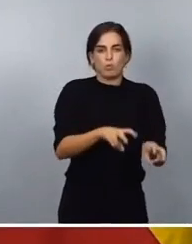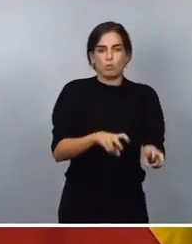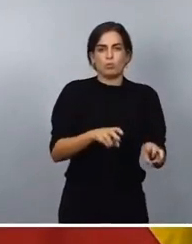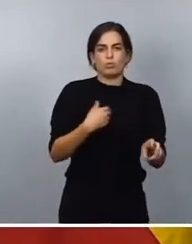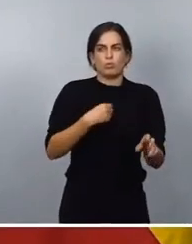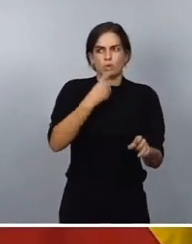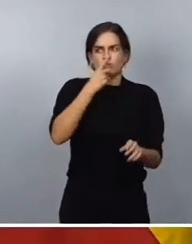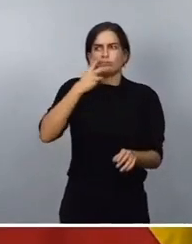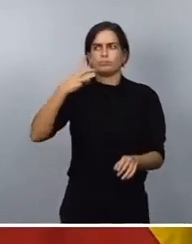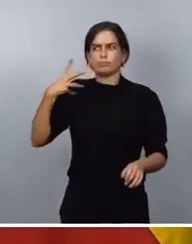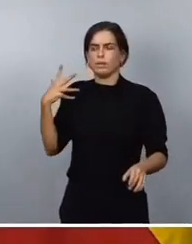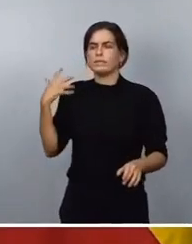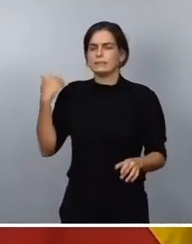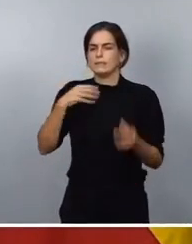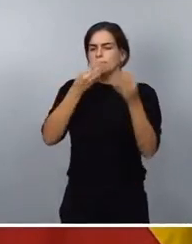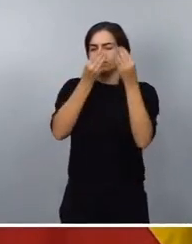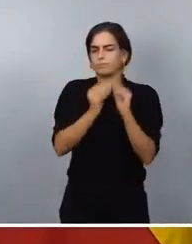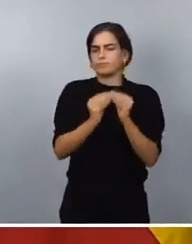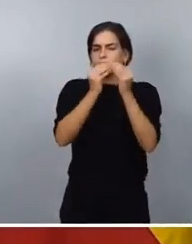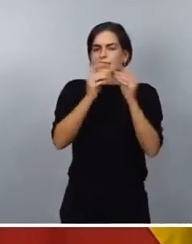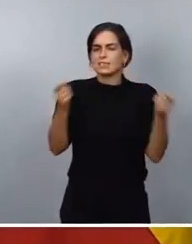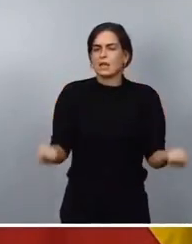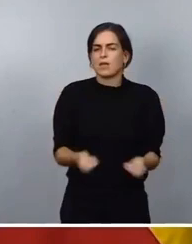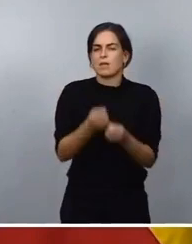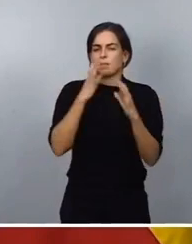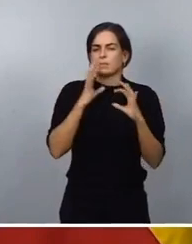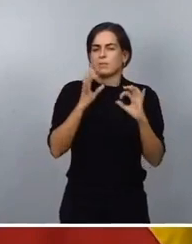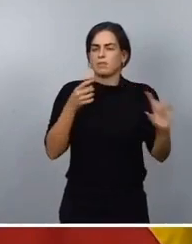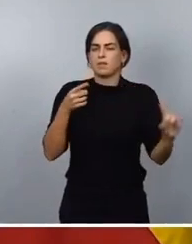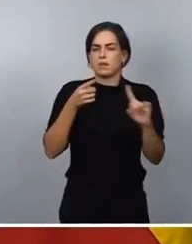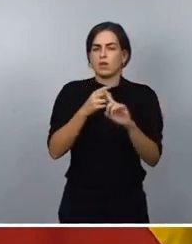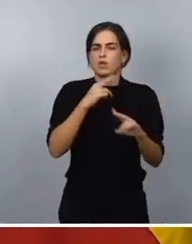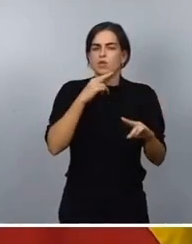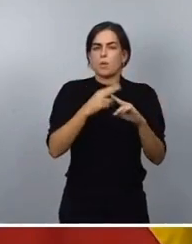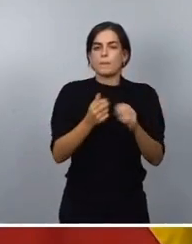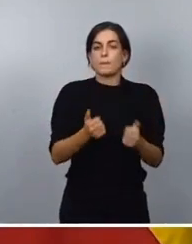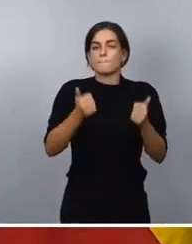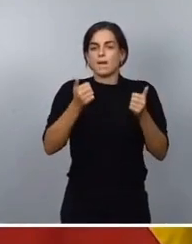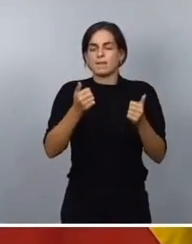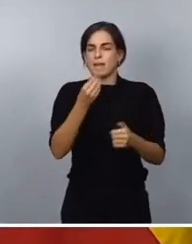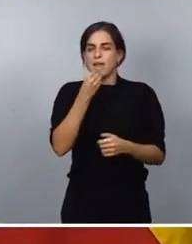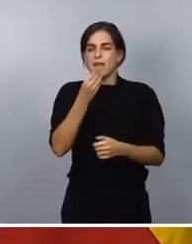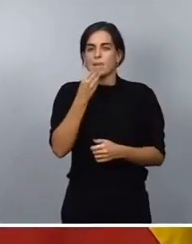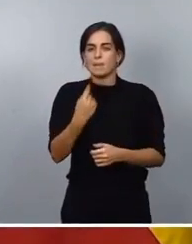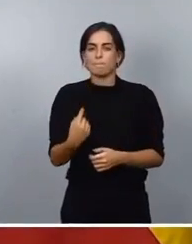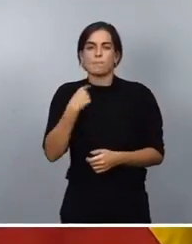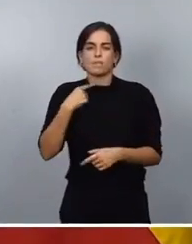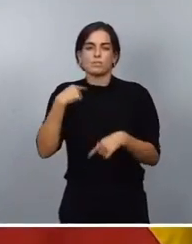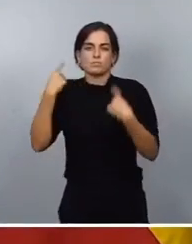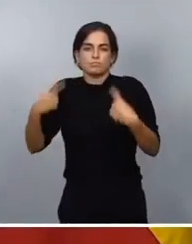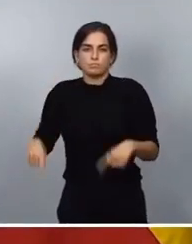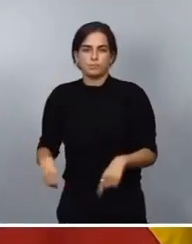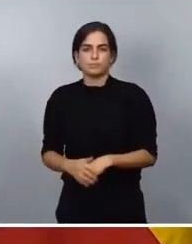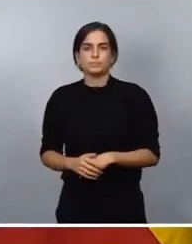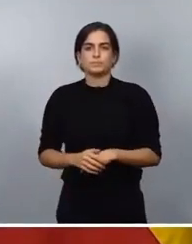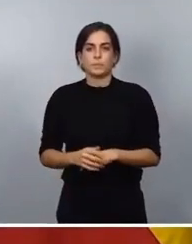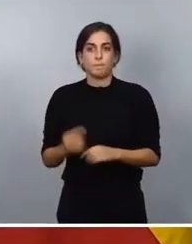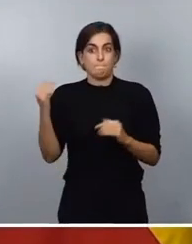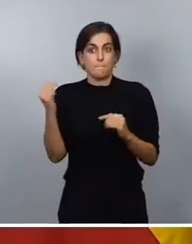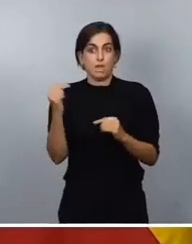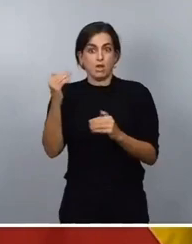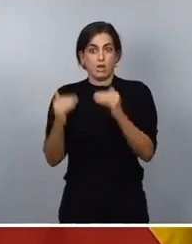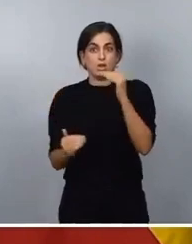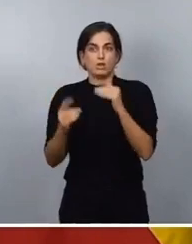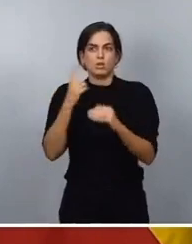en una campaña específica llamada Más Alimento, Menos Desperdicio, de la cual hemos sacado muchas lecciones que están